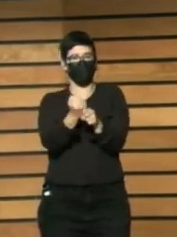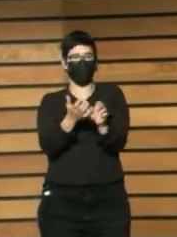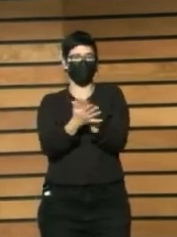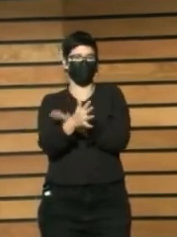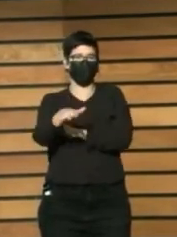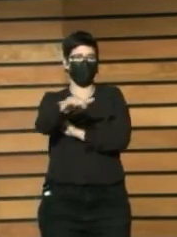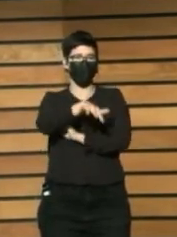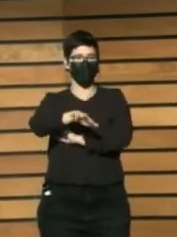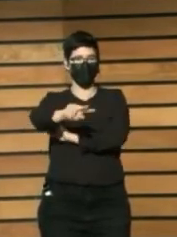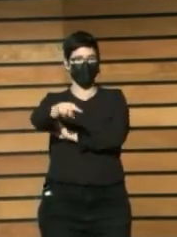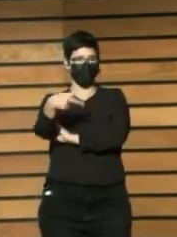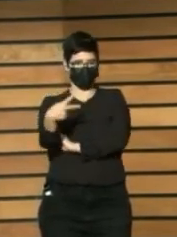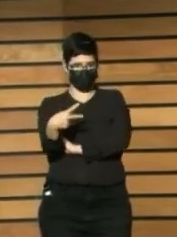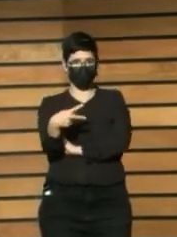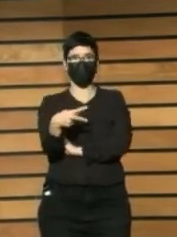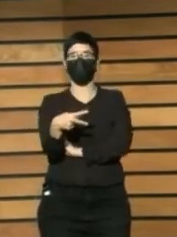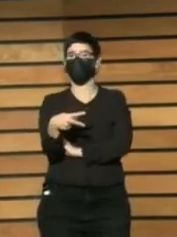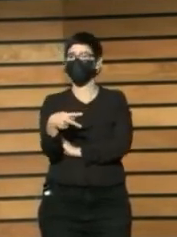Lugar